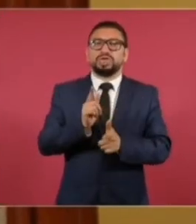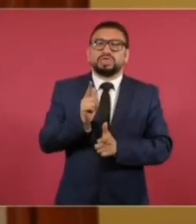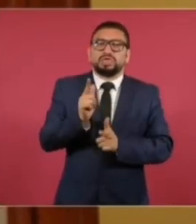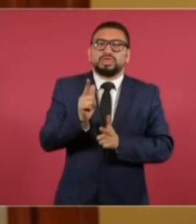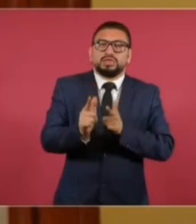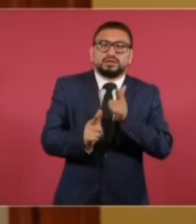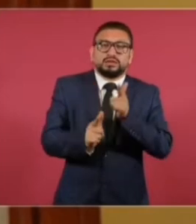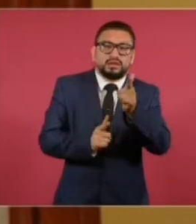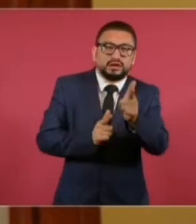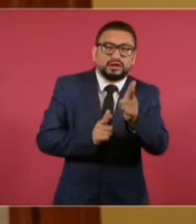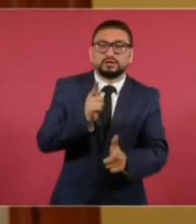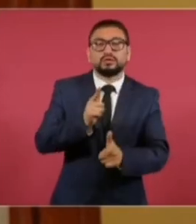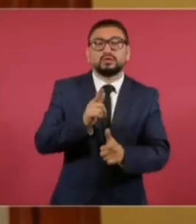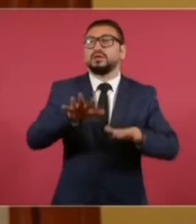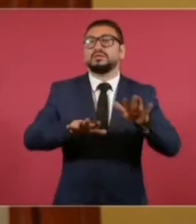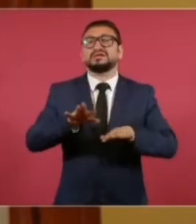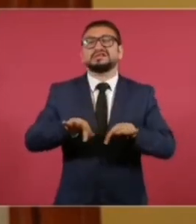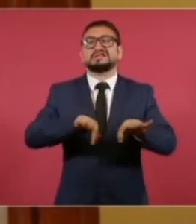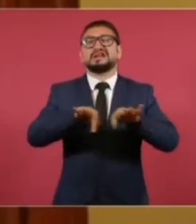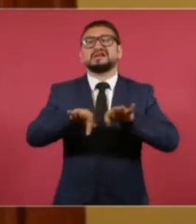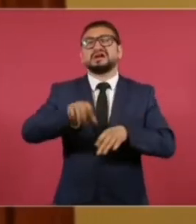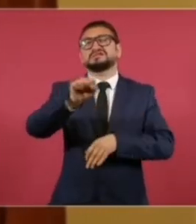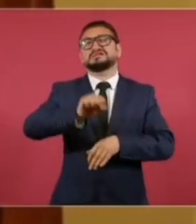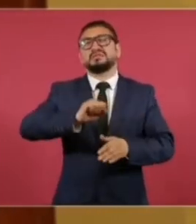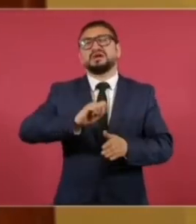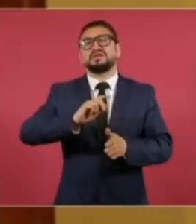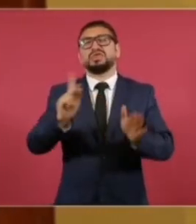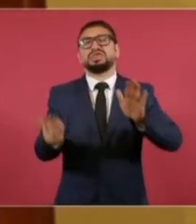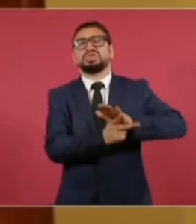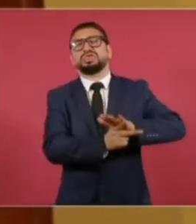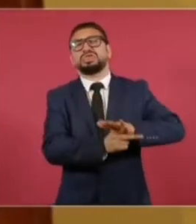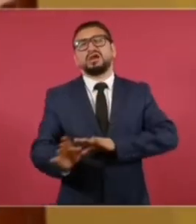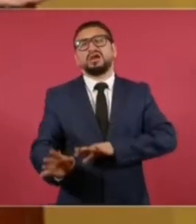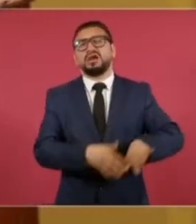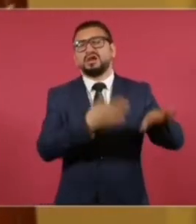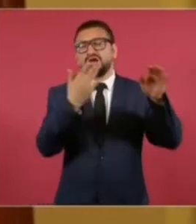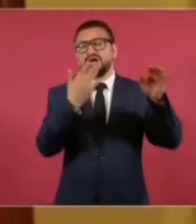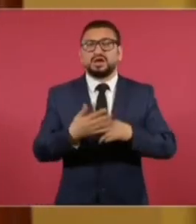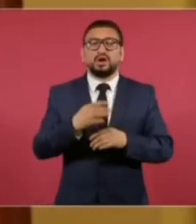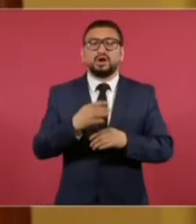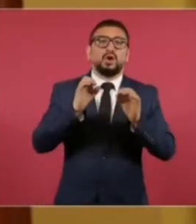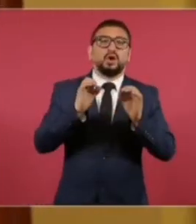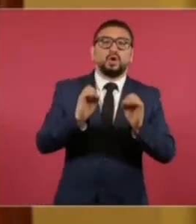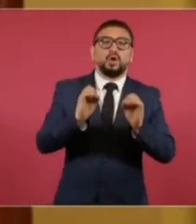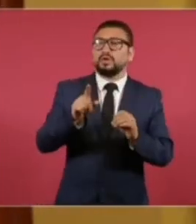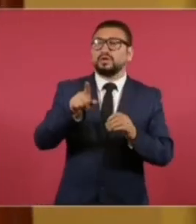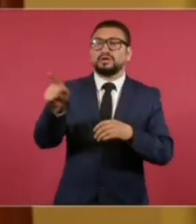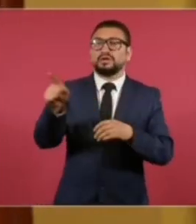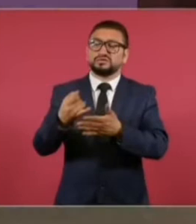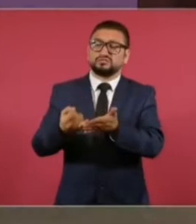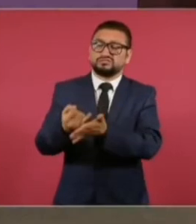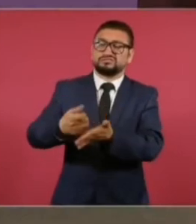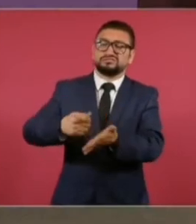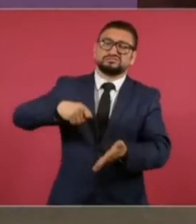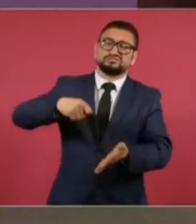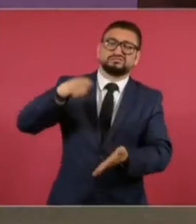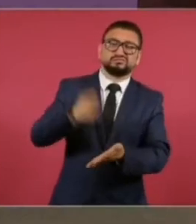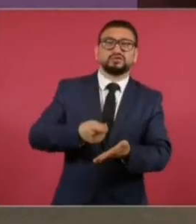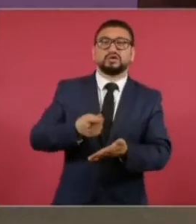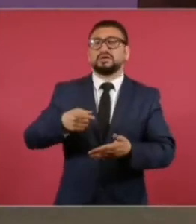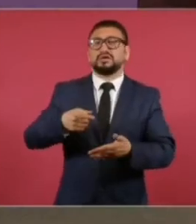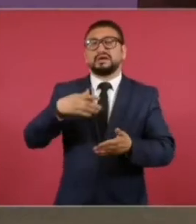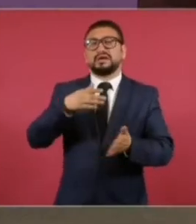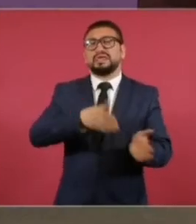los abadazos, la parte de la imposición de sentencias que pasan